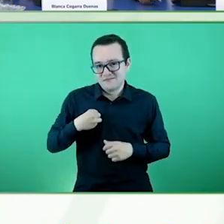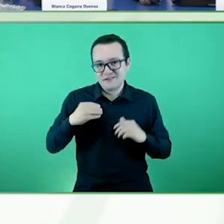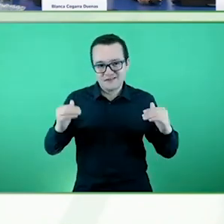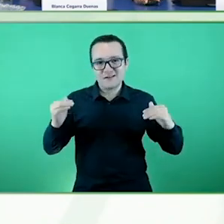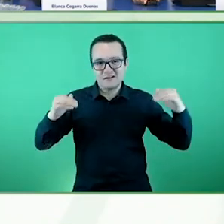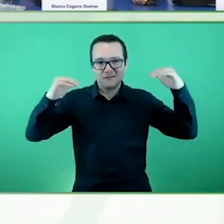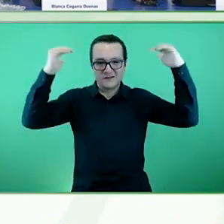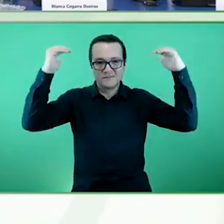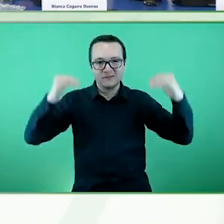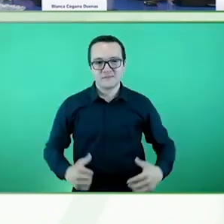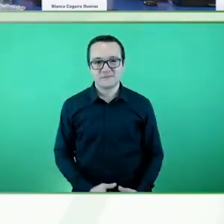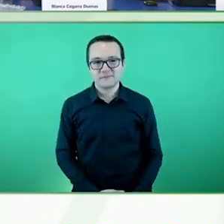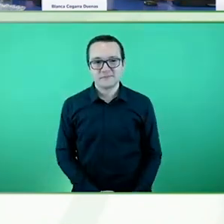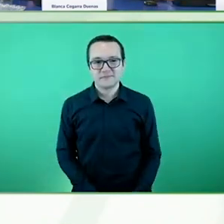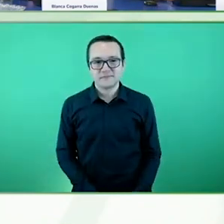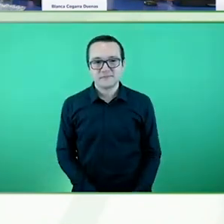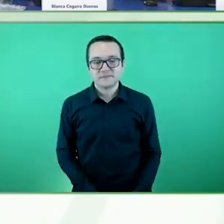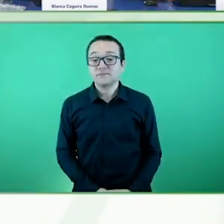Muchas gracias.